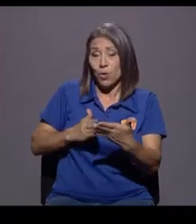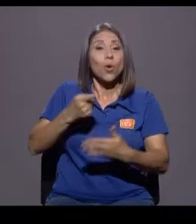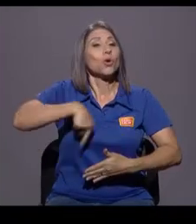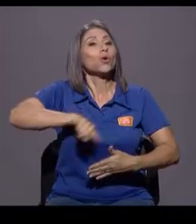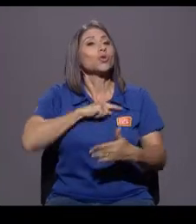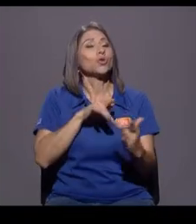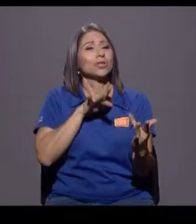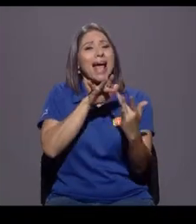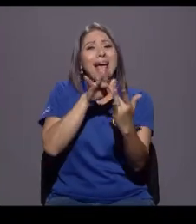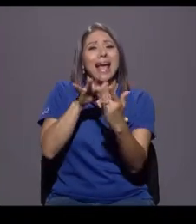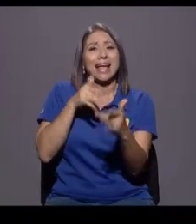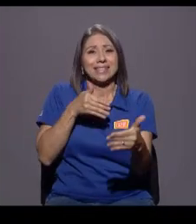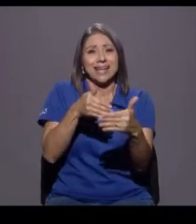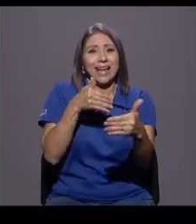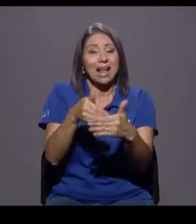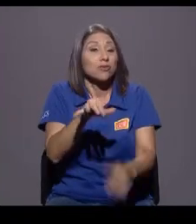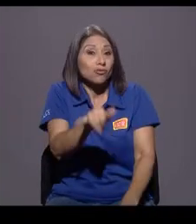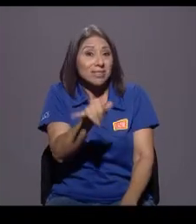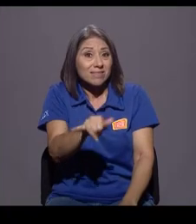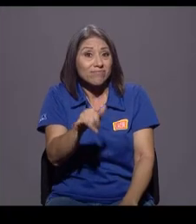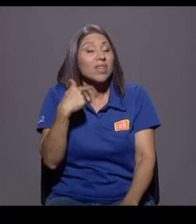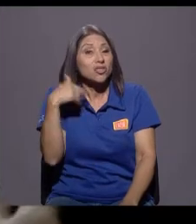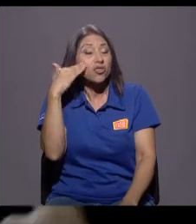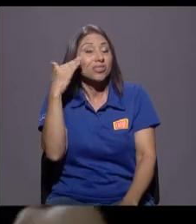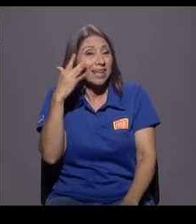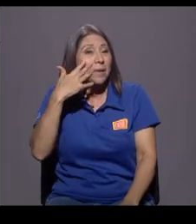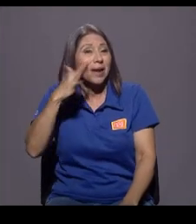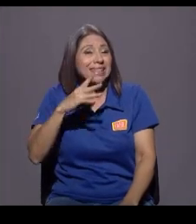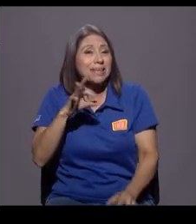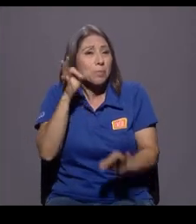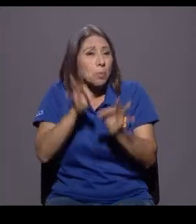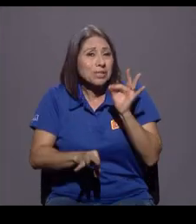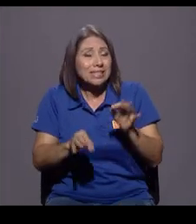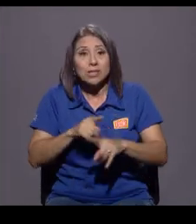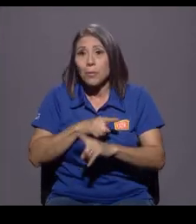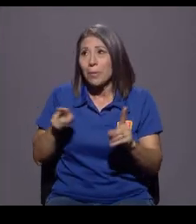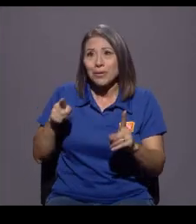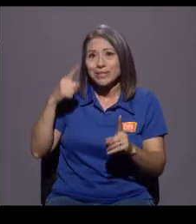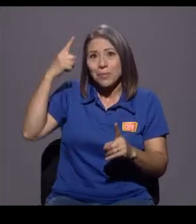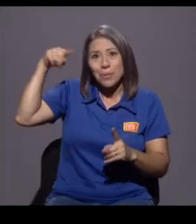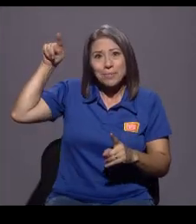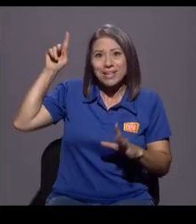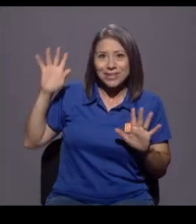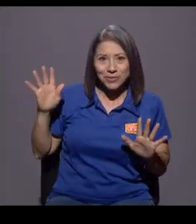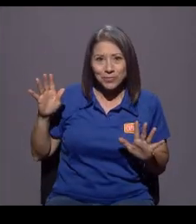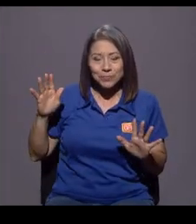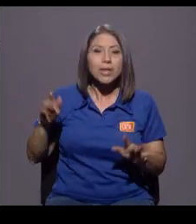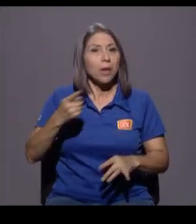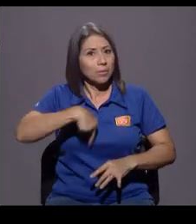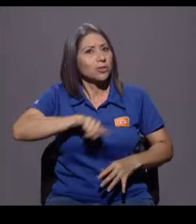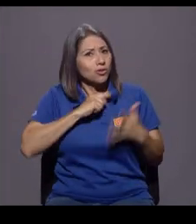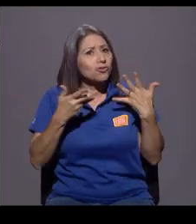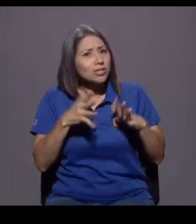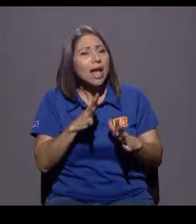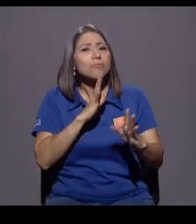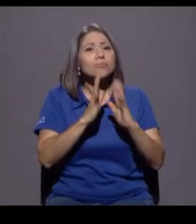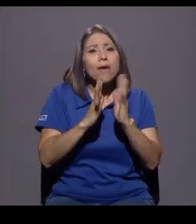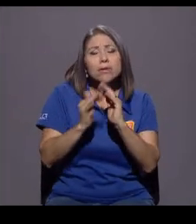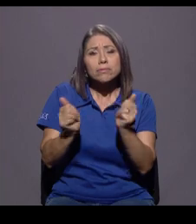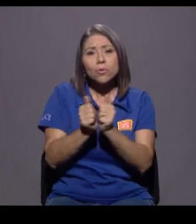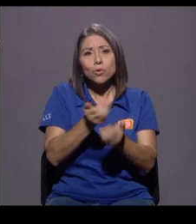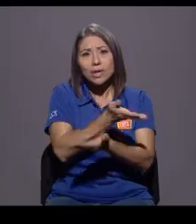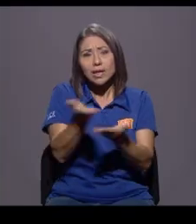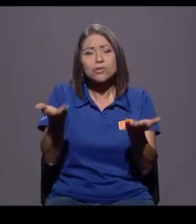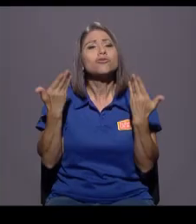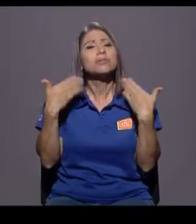tal cual, yo sé que suena muy sencillo y sin embargo no lo es. Parece muy abstracto, es muy abstracto. O sea, hemos hablado con ellos, nos hemos reunido y